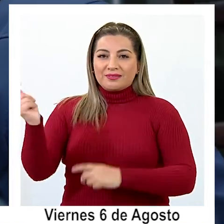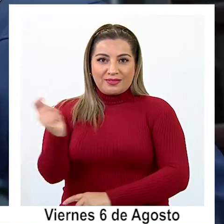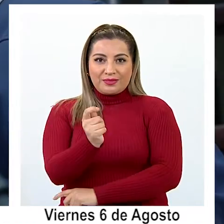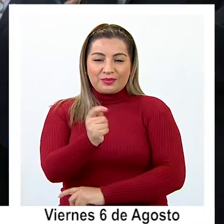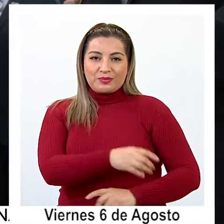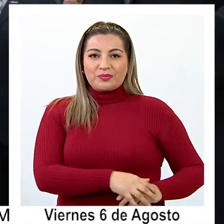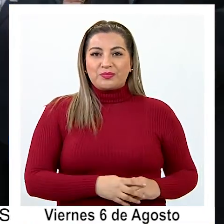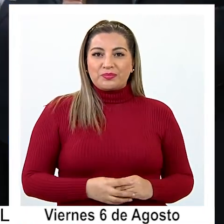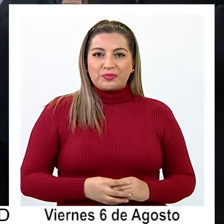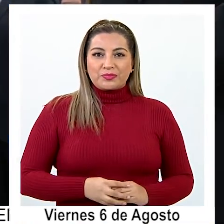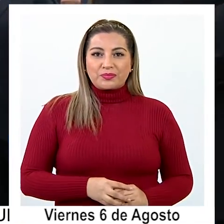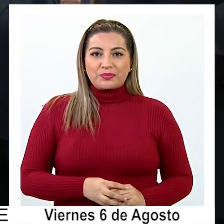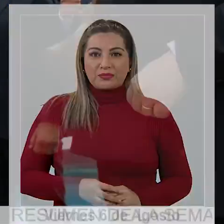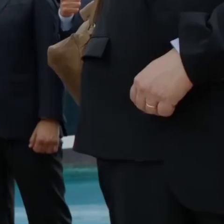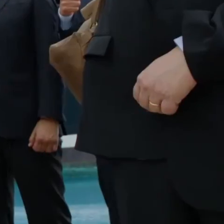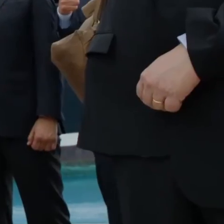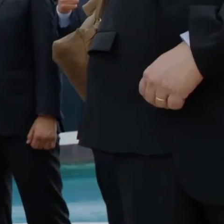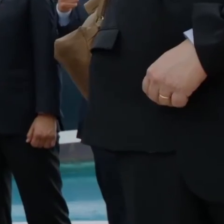de Tarapacá.